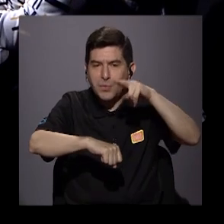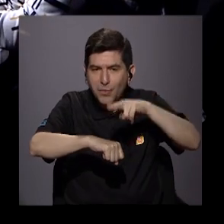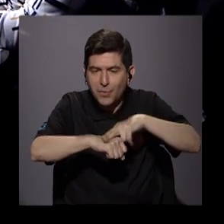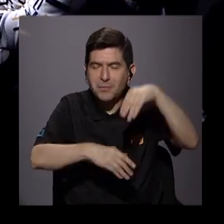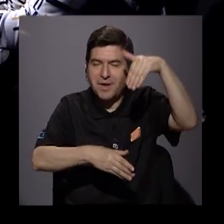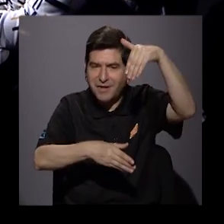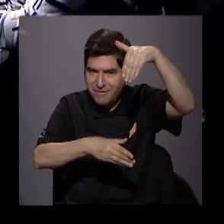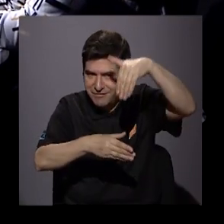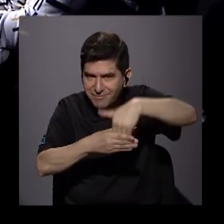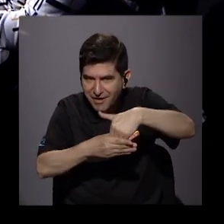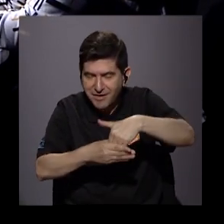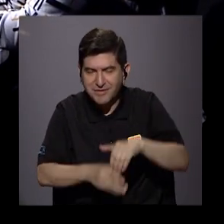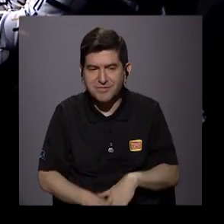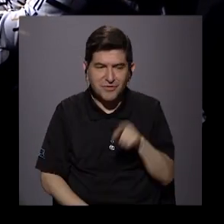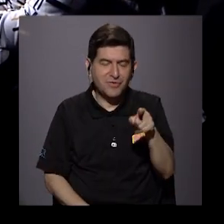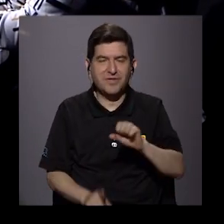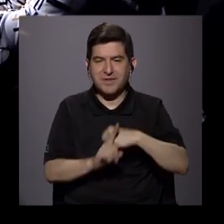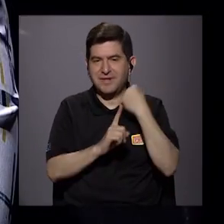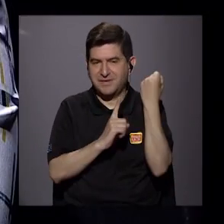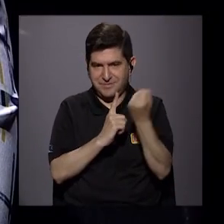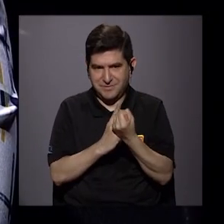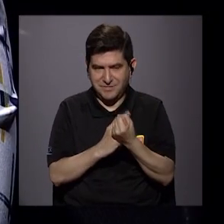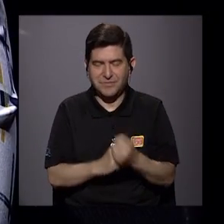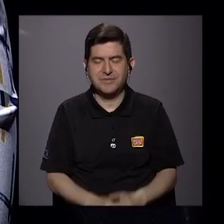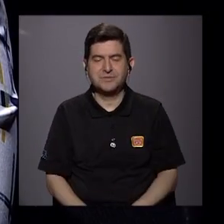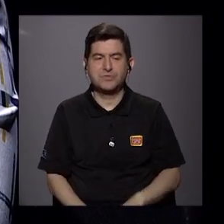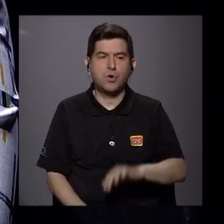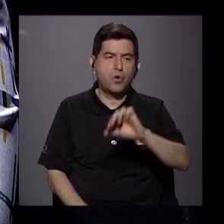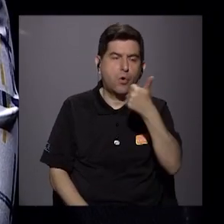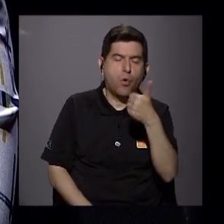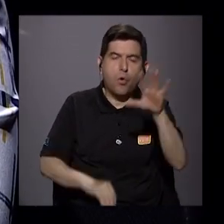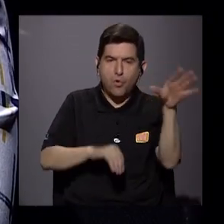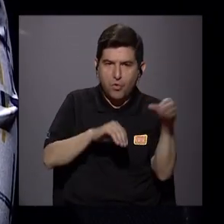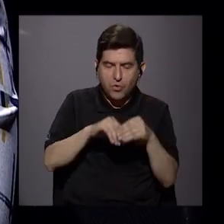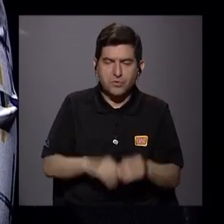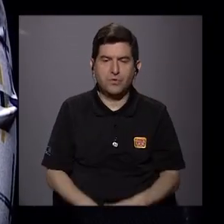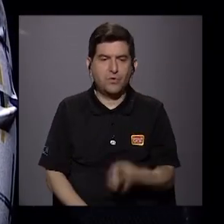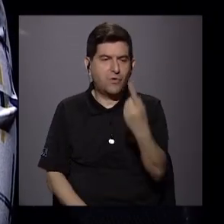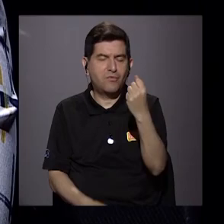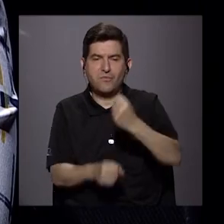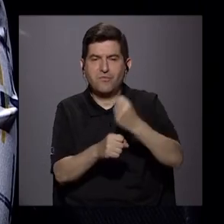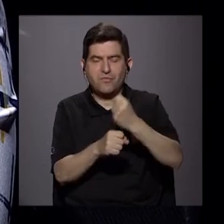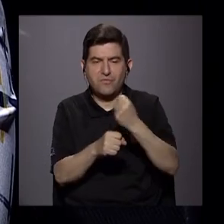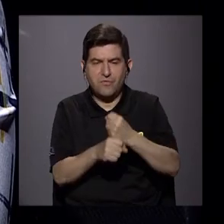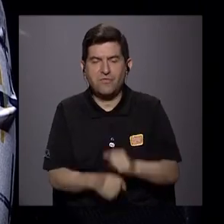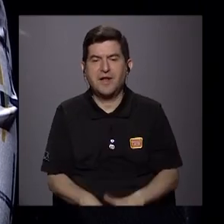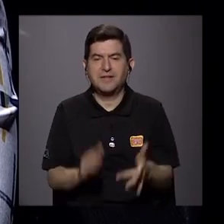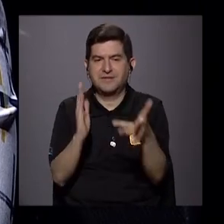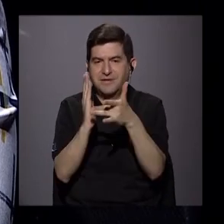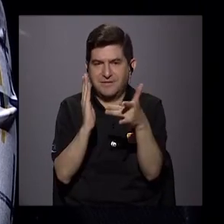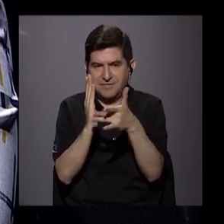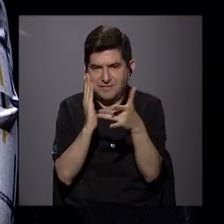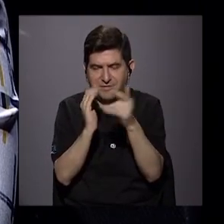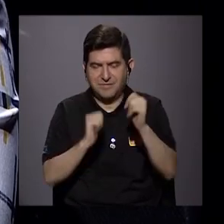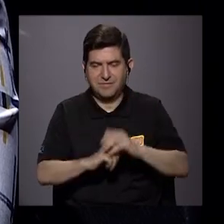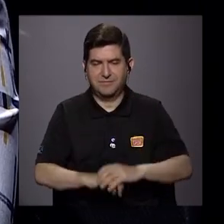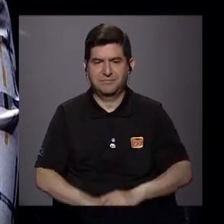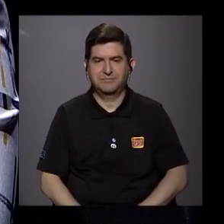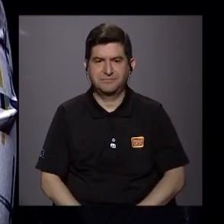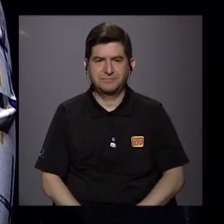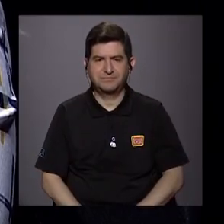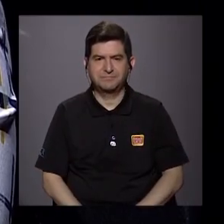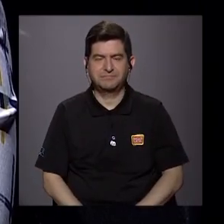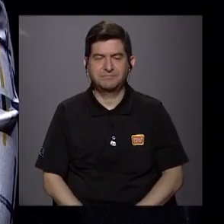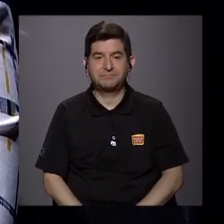digamos, dentro de ese tipo de desempleo. Hay otro que se ha venido sumando, que es el desempleo que tiene que ver con la tecnología, ¿verdad? Y es